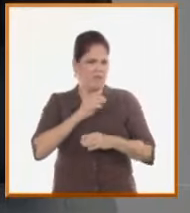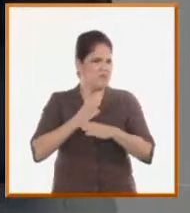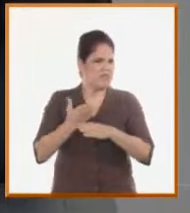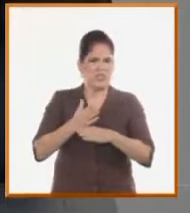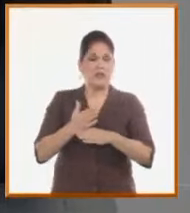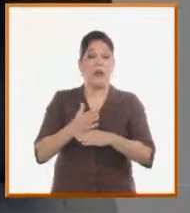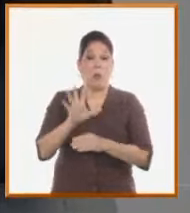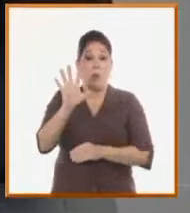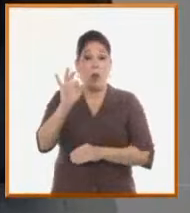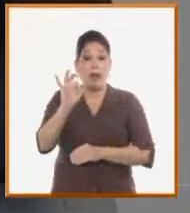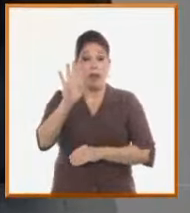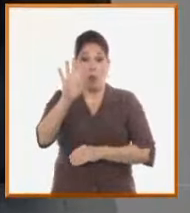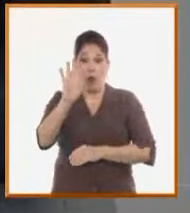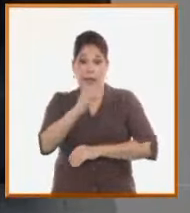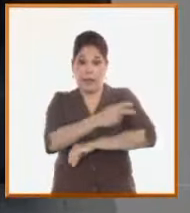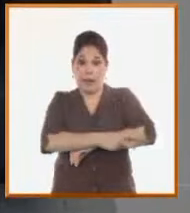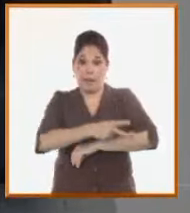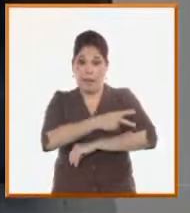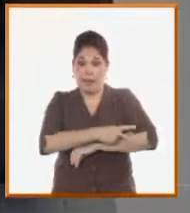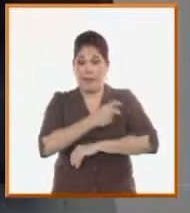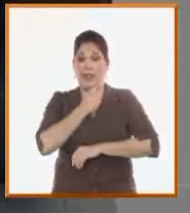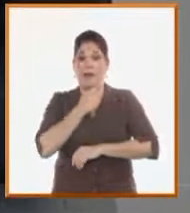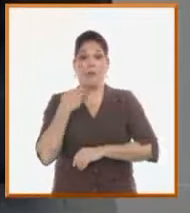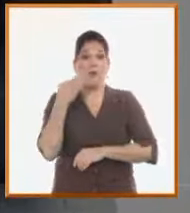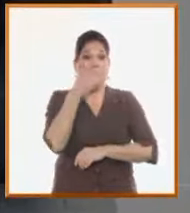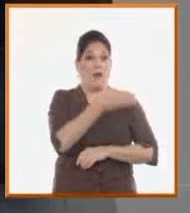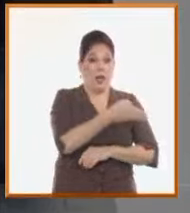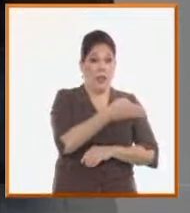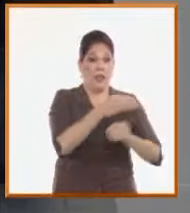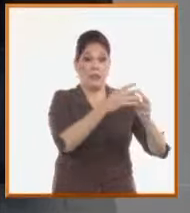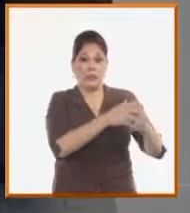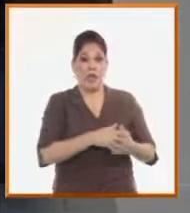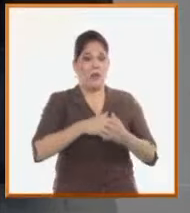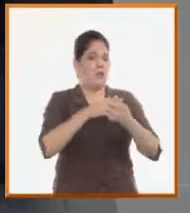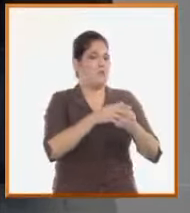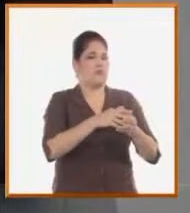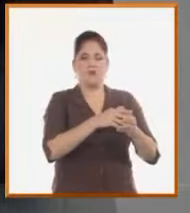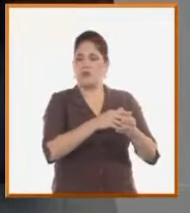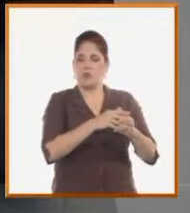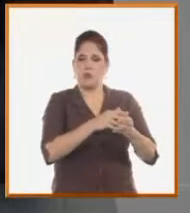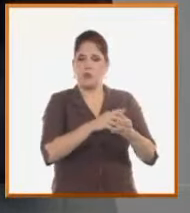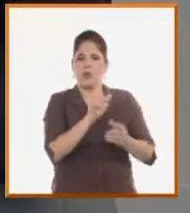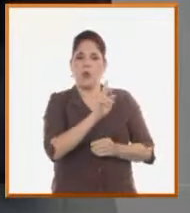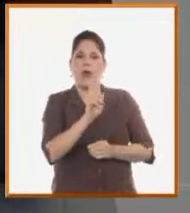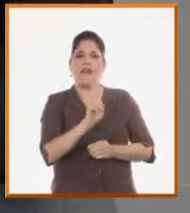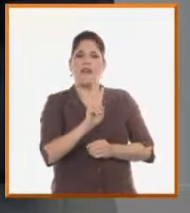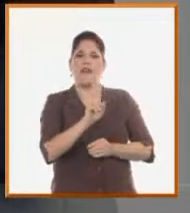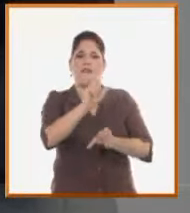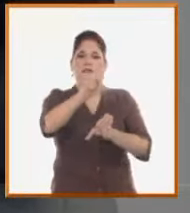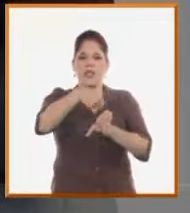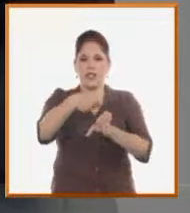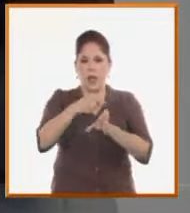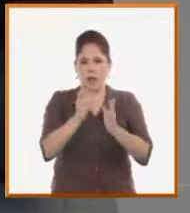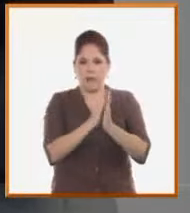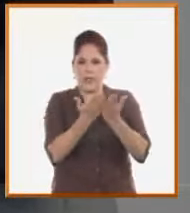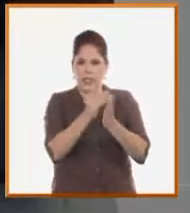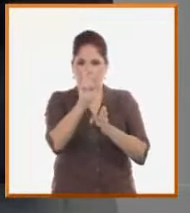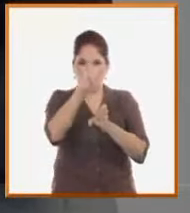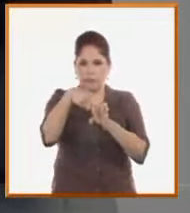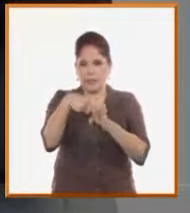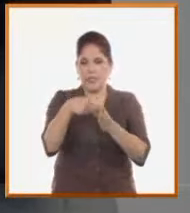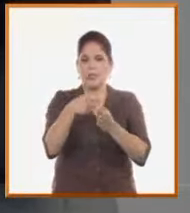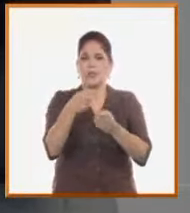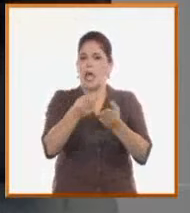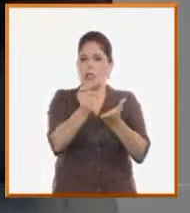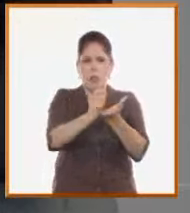que para visitar los Estados Unidos clasifican haciendo una visa electrónica. O sea, llenando una